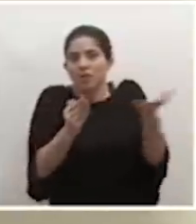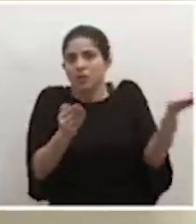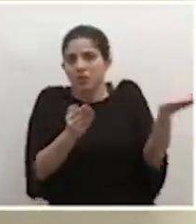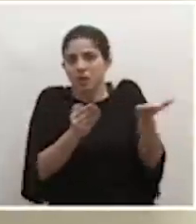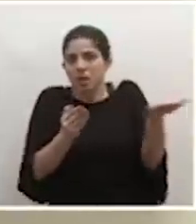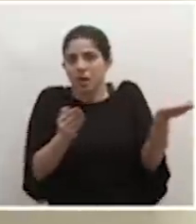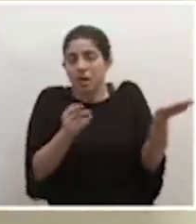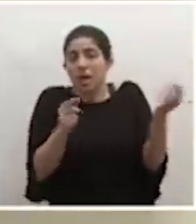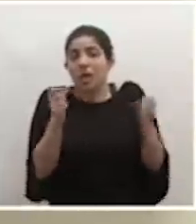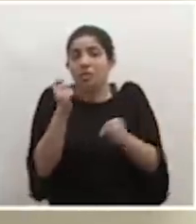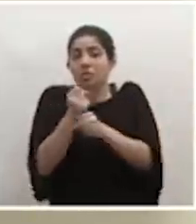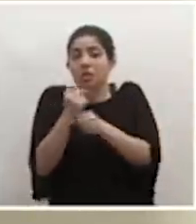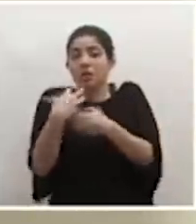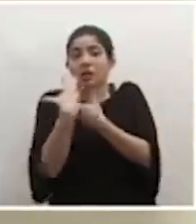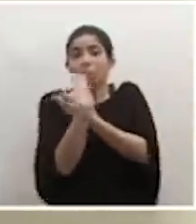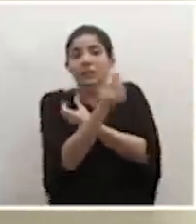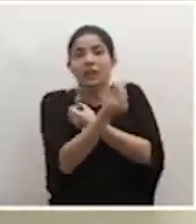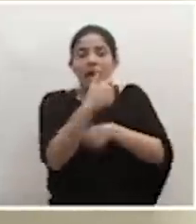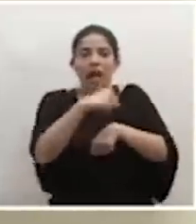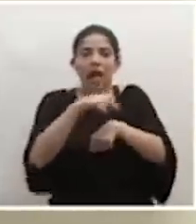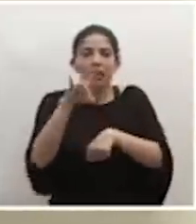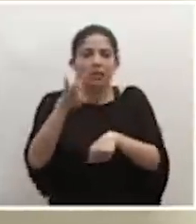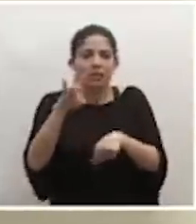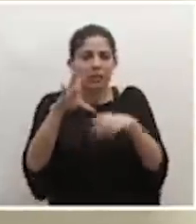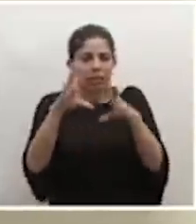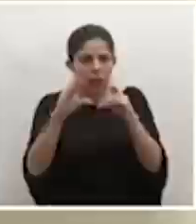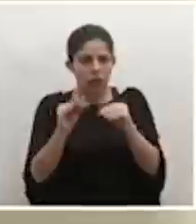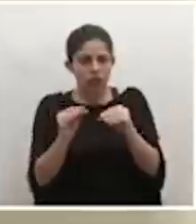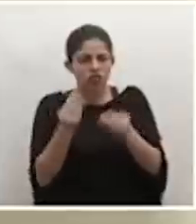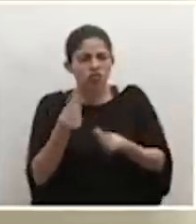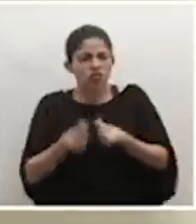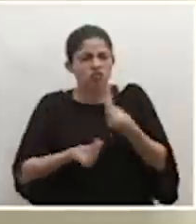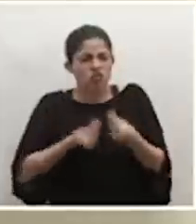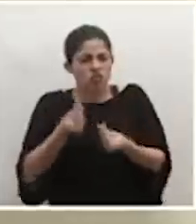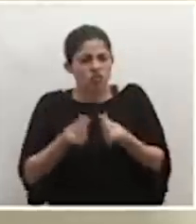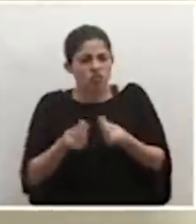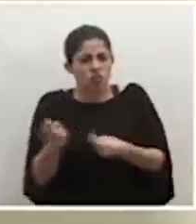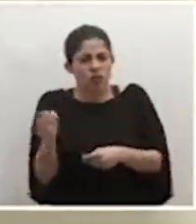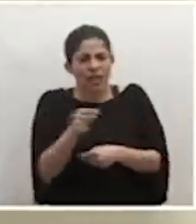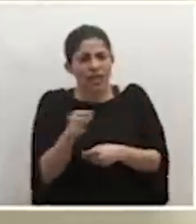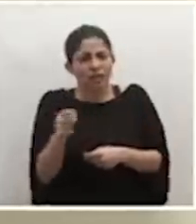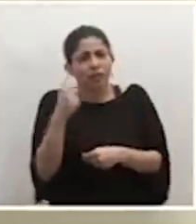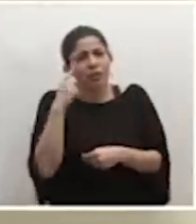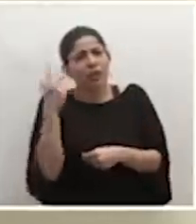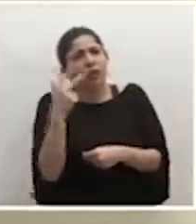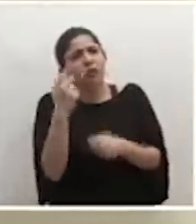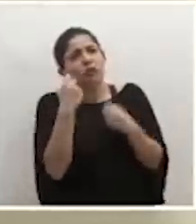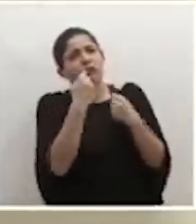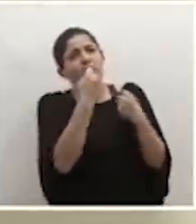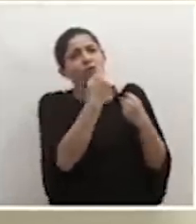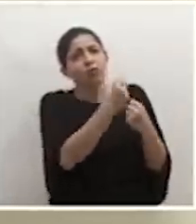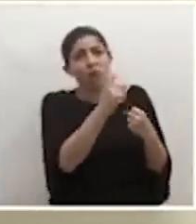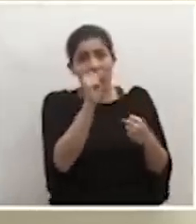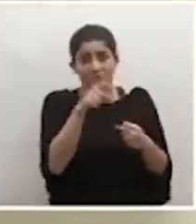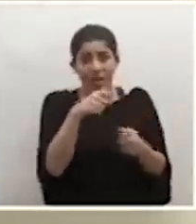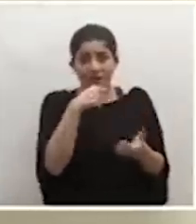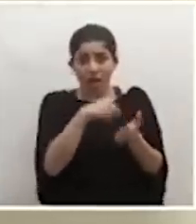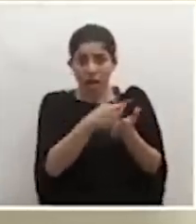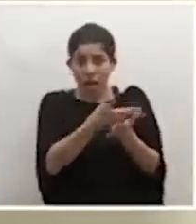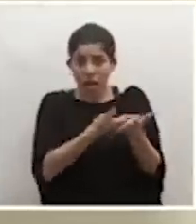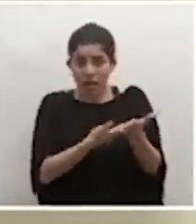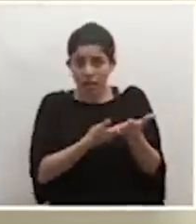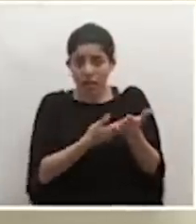y salen de sus trabajos a las siete o más tarde. ¿Cómo se hace con ellos para trasladarse? ¿Si deben portar cartas